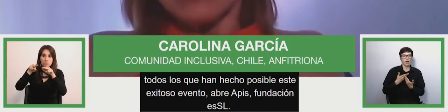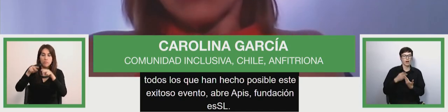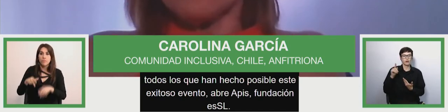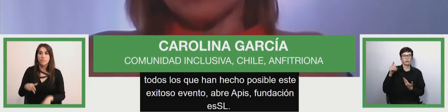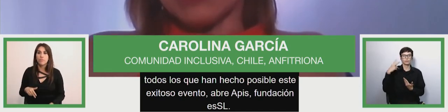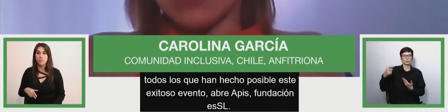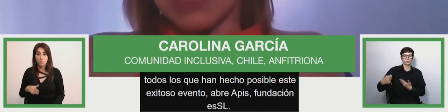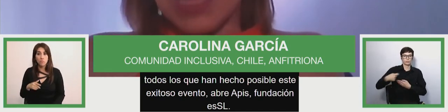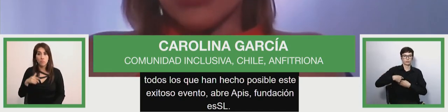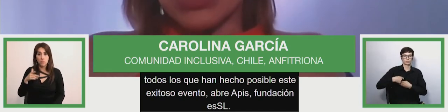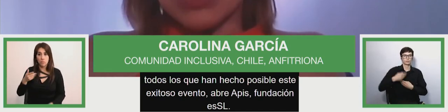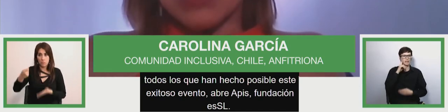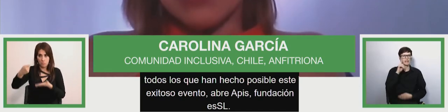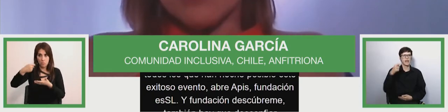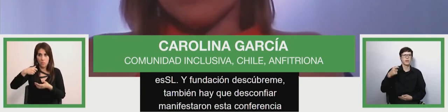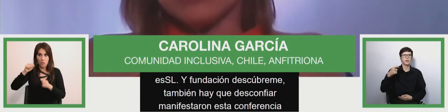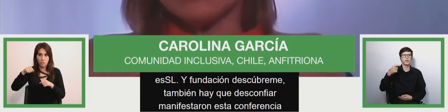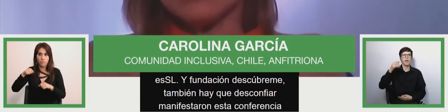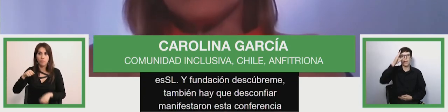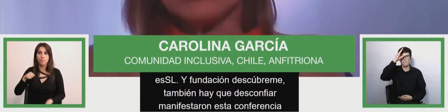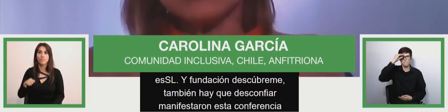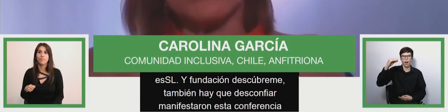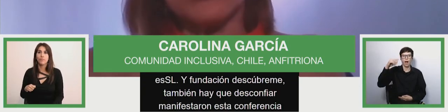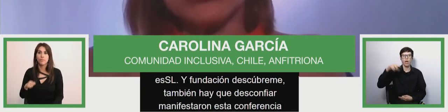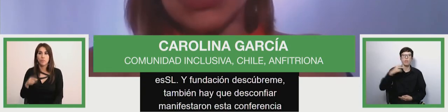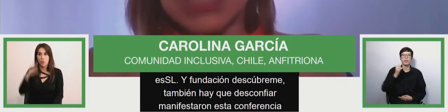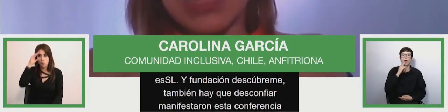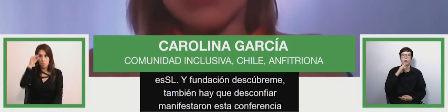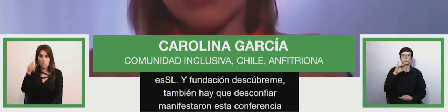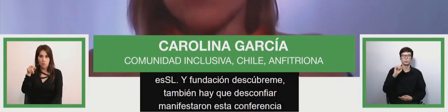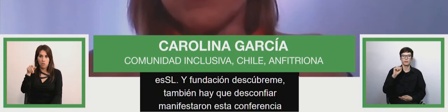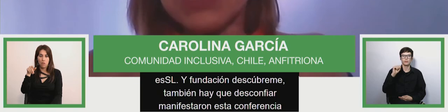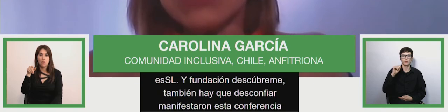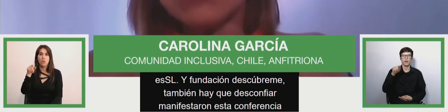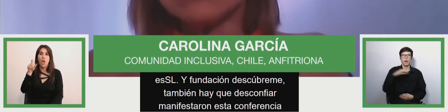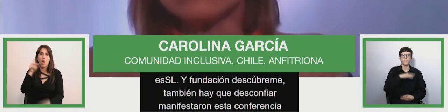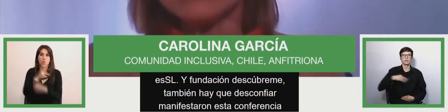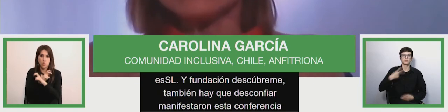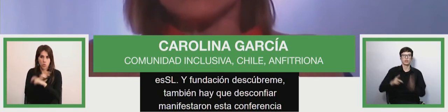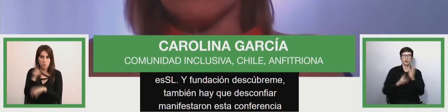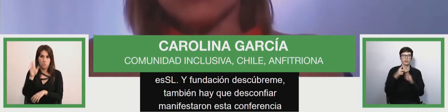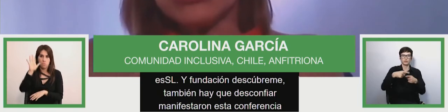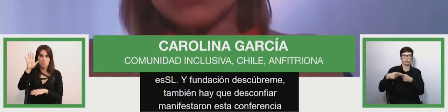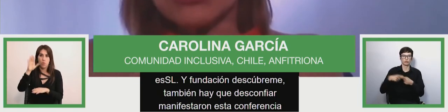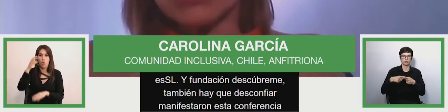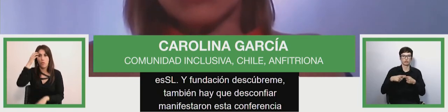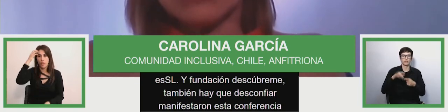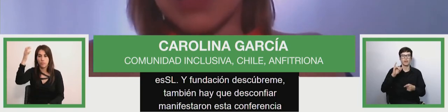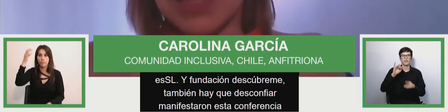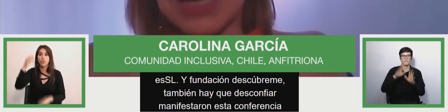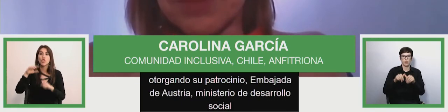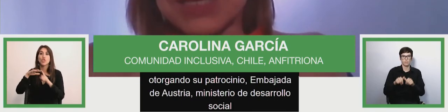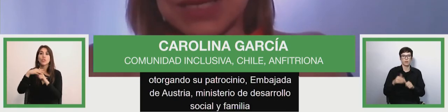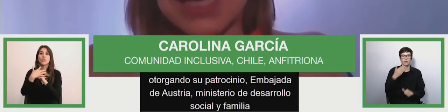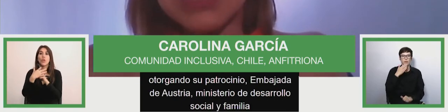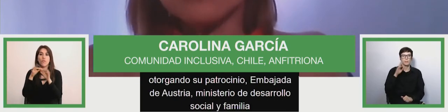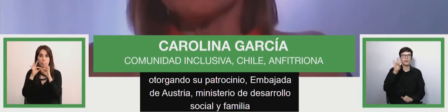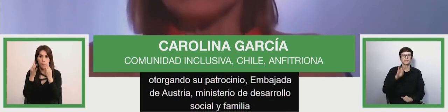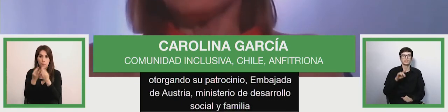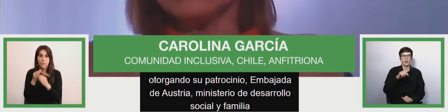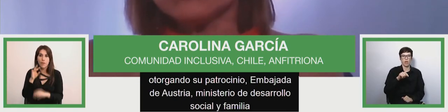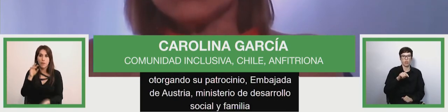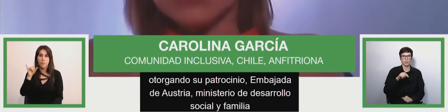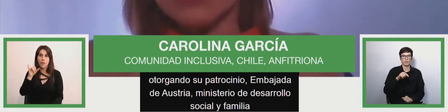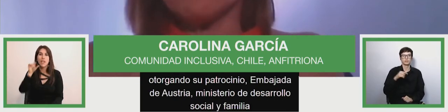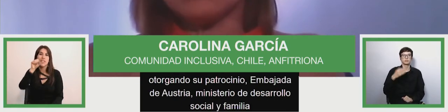Embajada de Austria Ministerio de Desarrollo Social y Familia Servicio Nacional de la Discapacidad